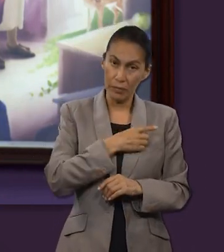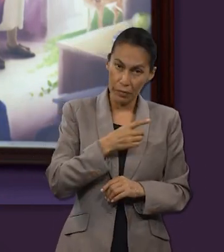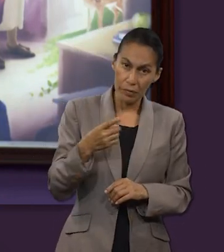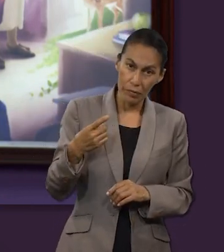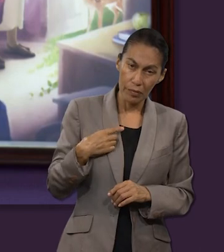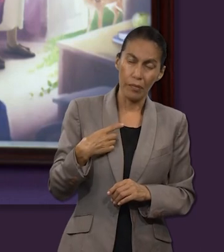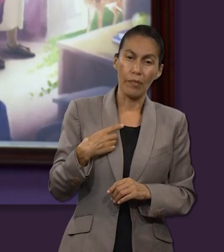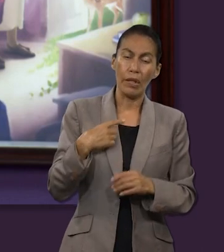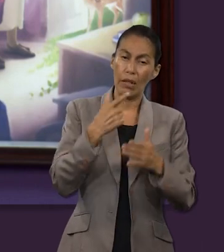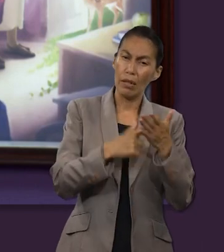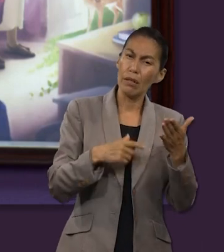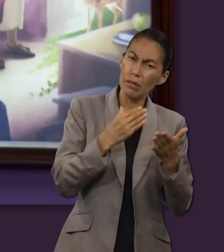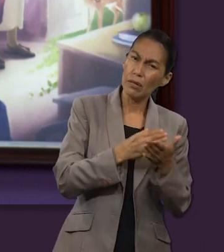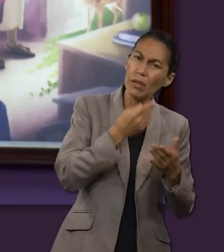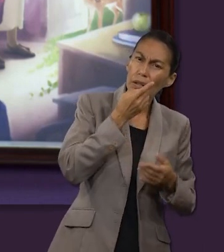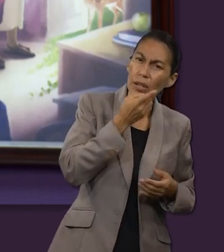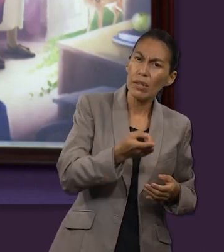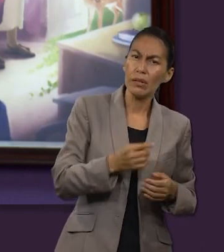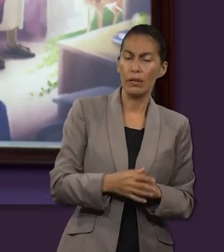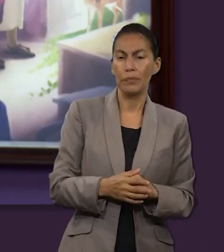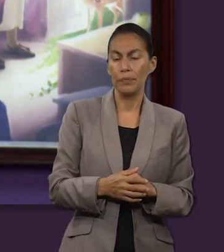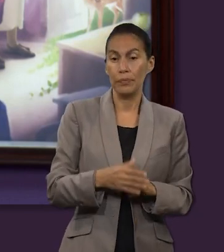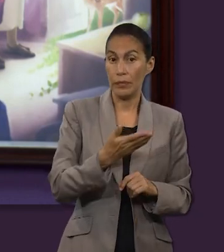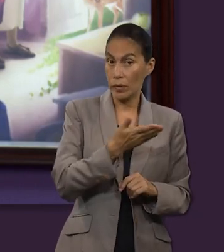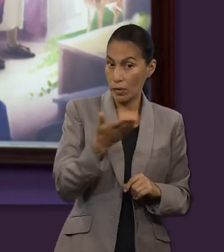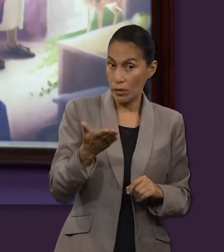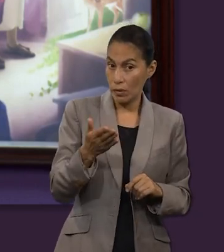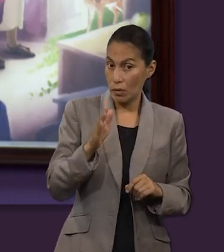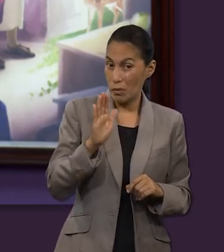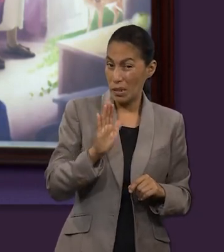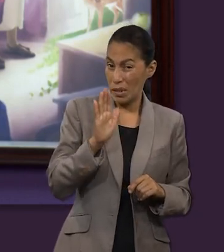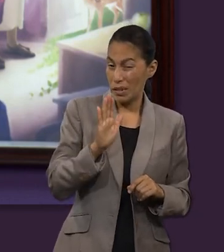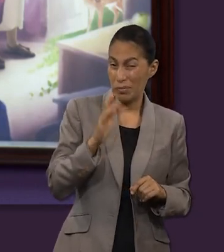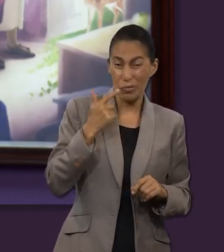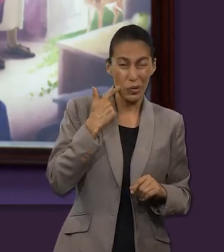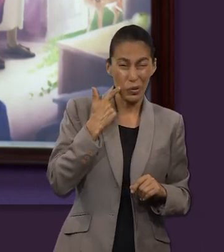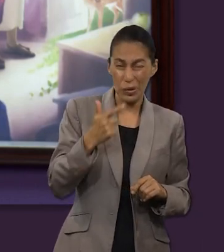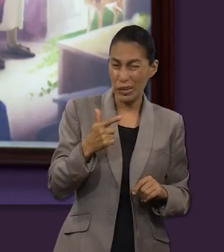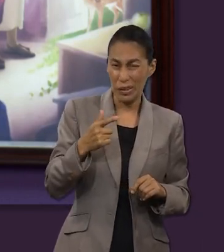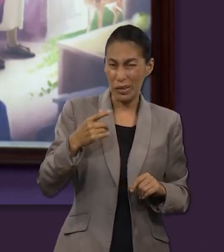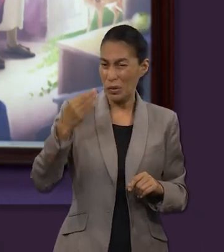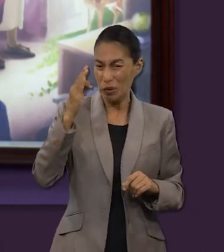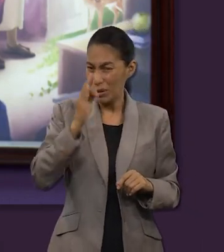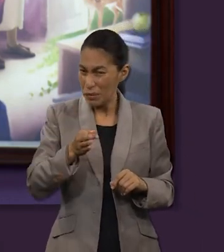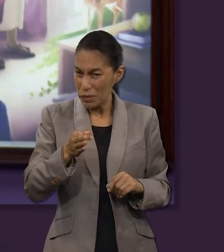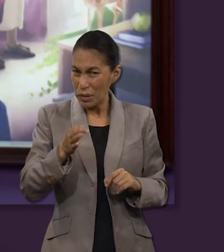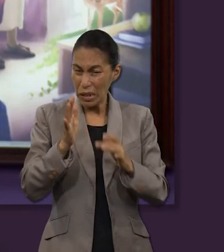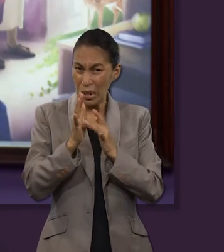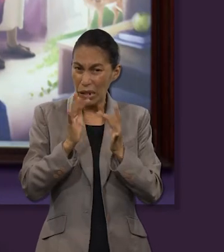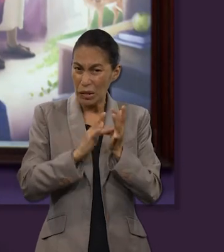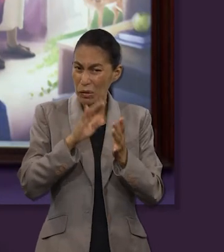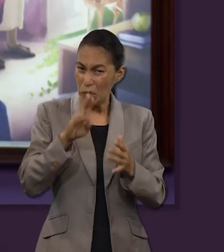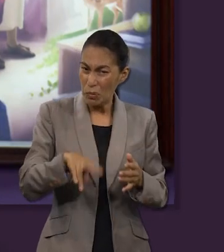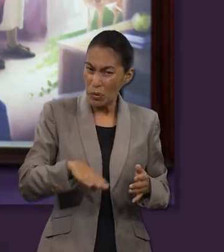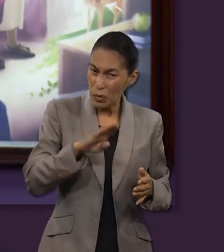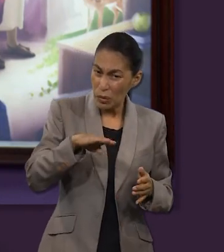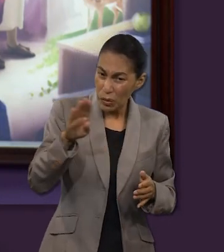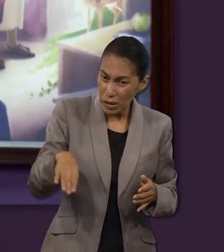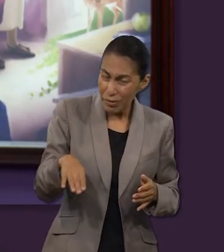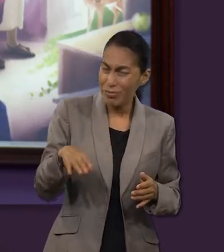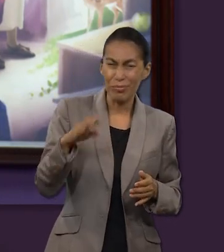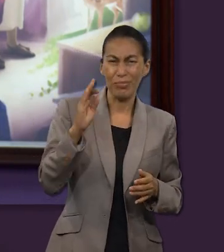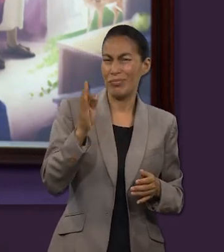la lección nos amplía detalles y nos afirma que ellos parecían reacios. Ellos no podían aceptar la